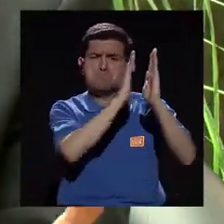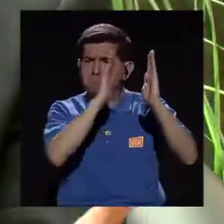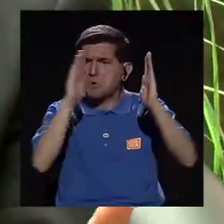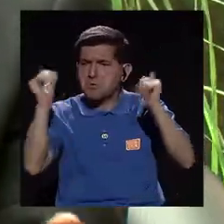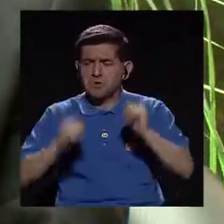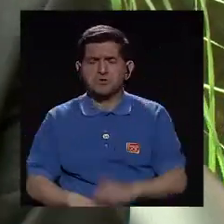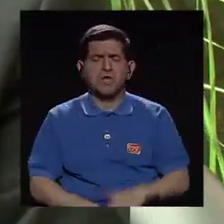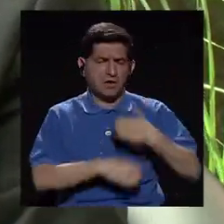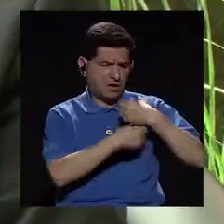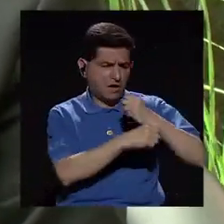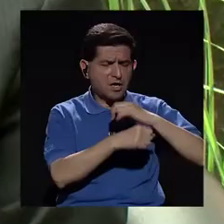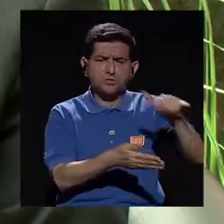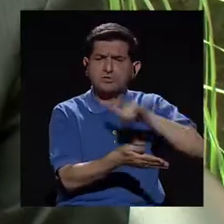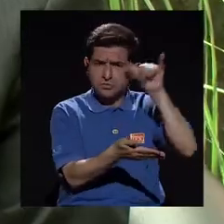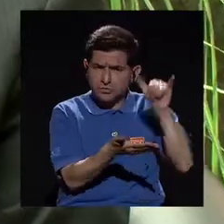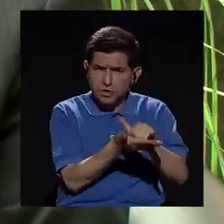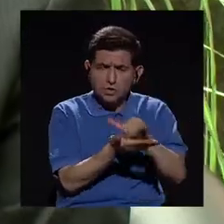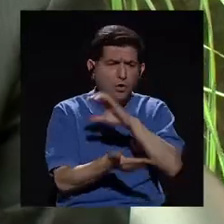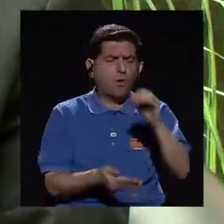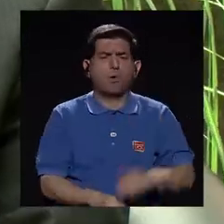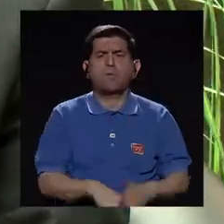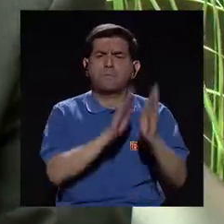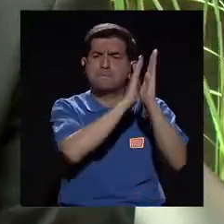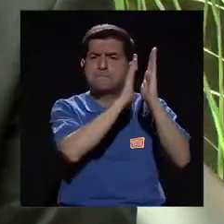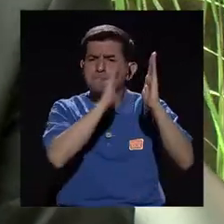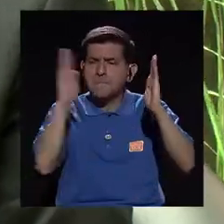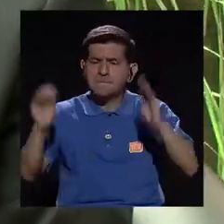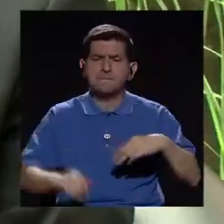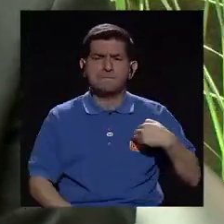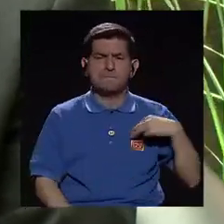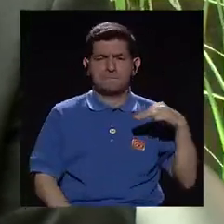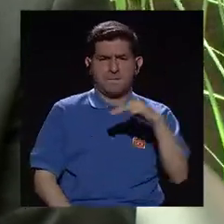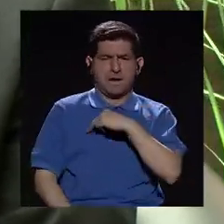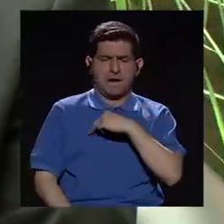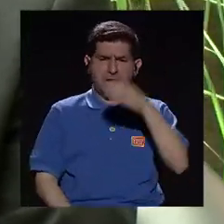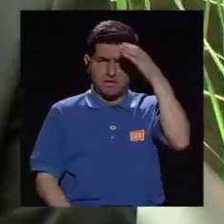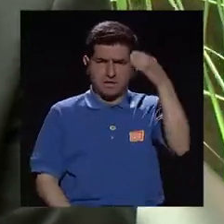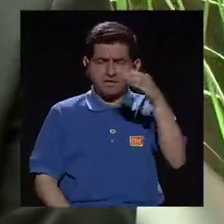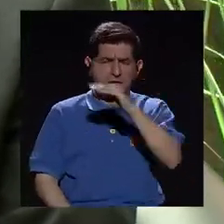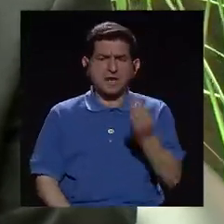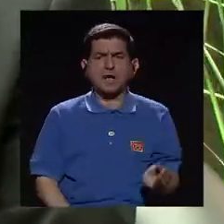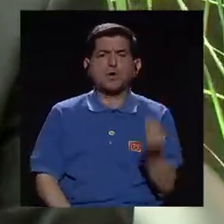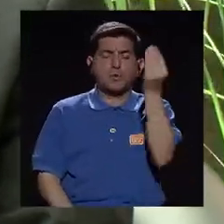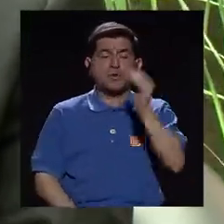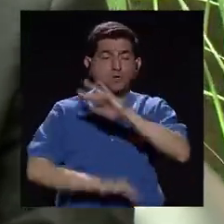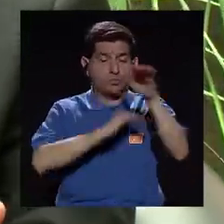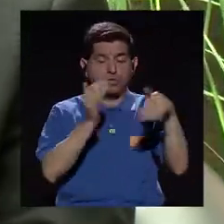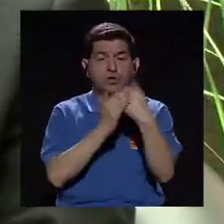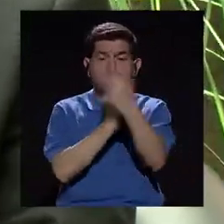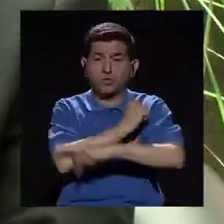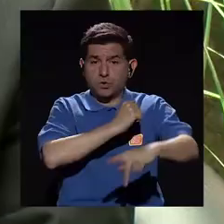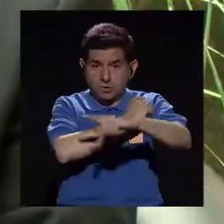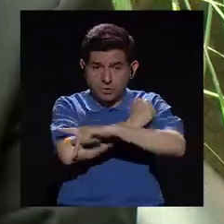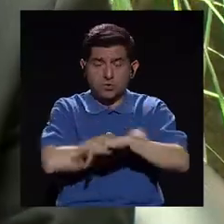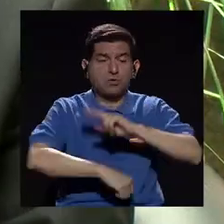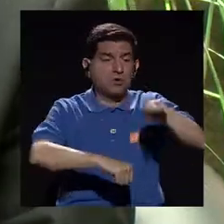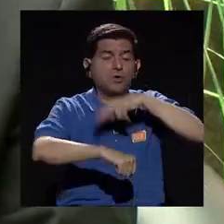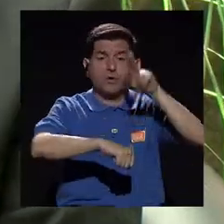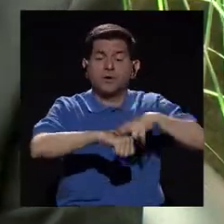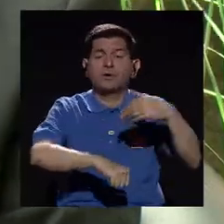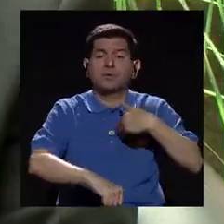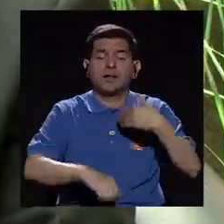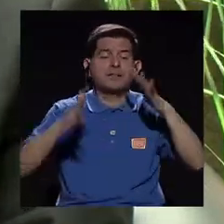Bibliotecas de la Municipalidad de San José o bibliotecas del Ministerio de Cultura y Juventud que están por todo el país y que